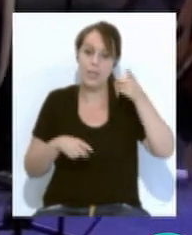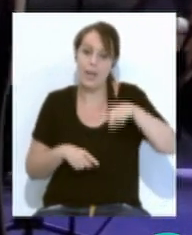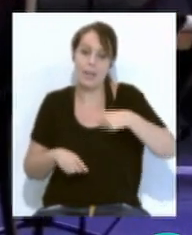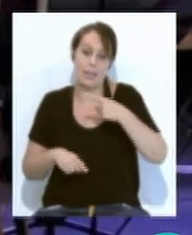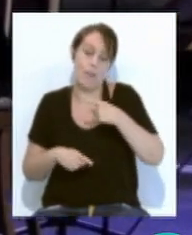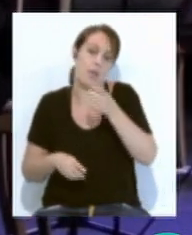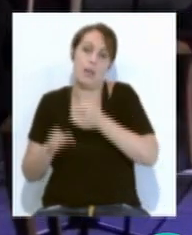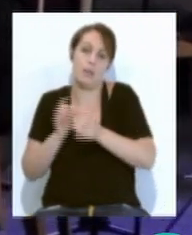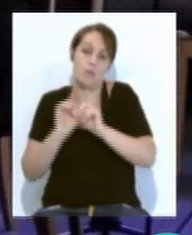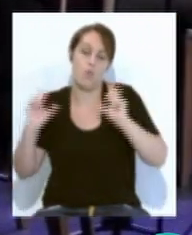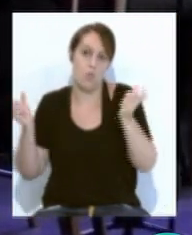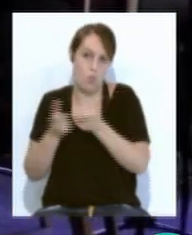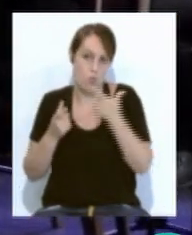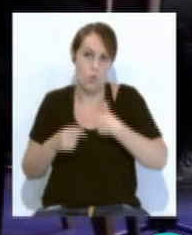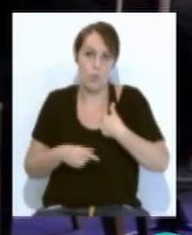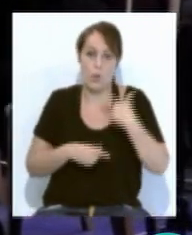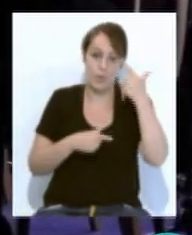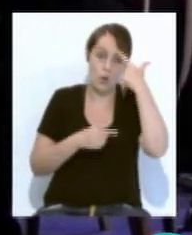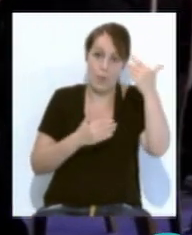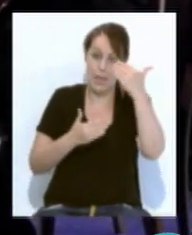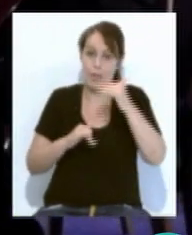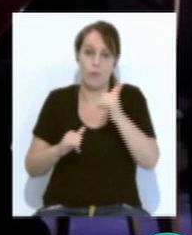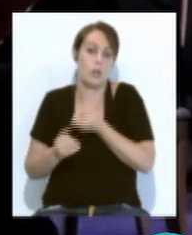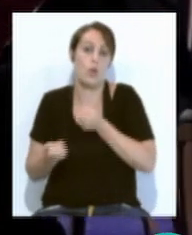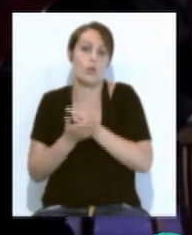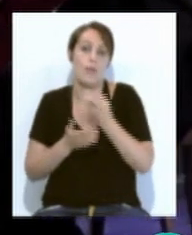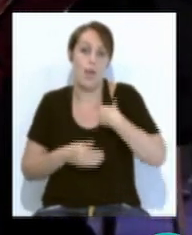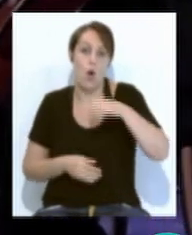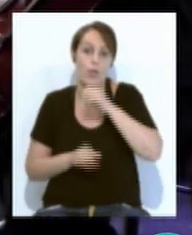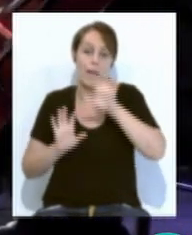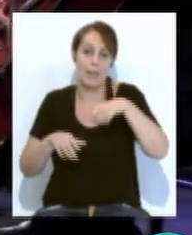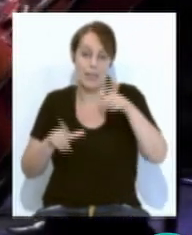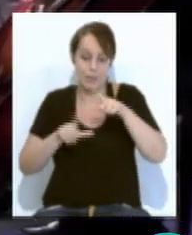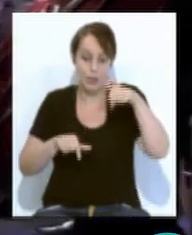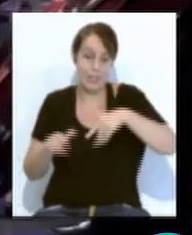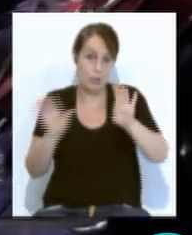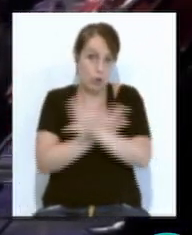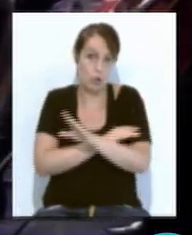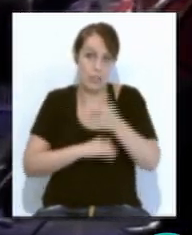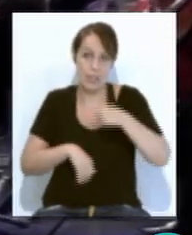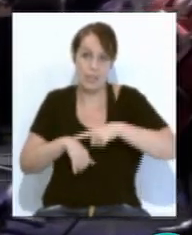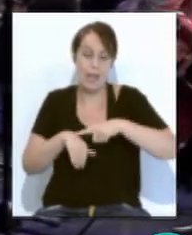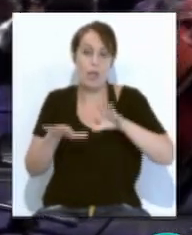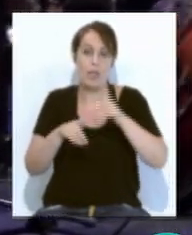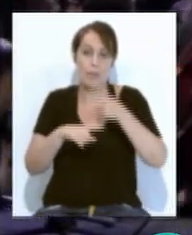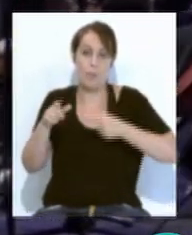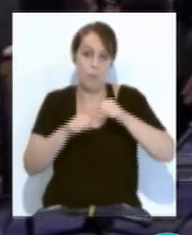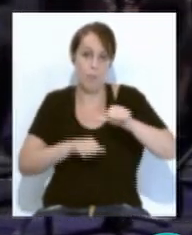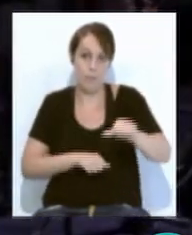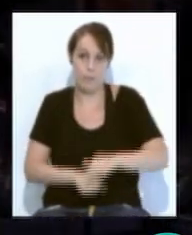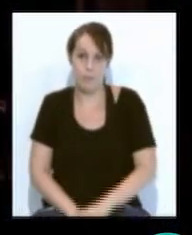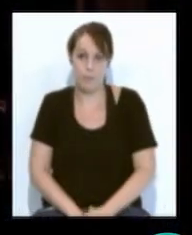podrán volver a disfrutar de este homenaje como les contamos en Onda Cádiz Televisión esta noche a partir de las 10 y media